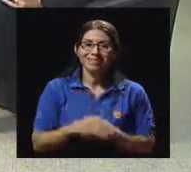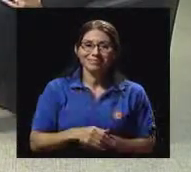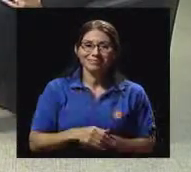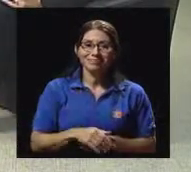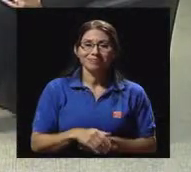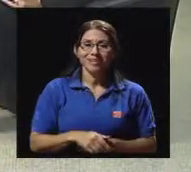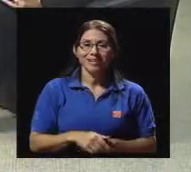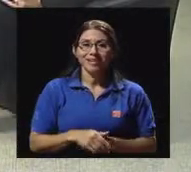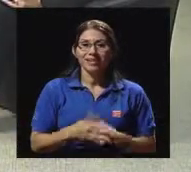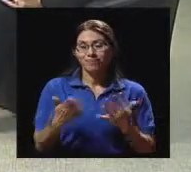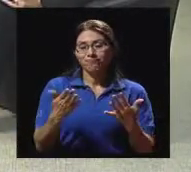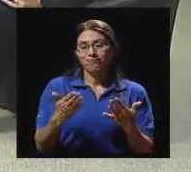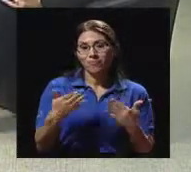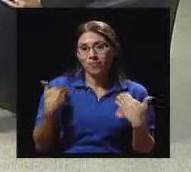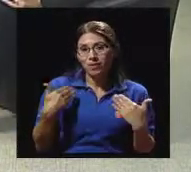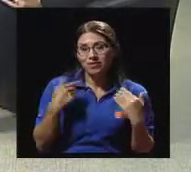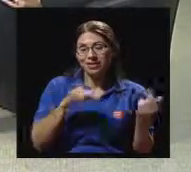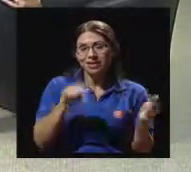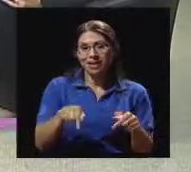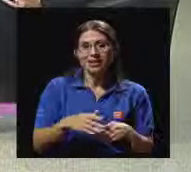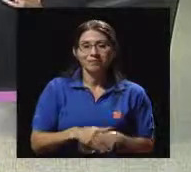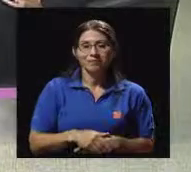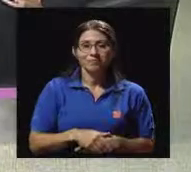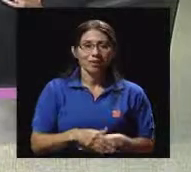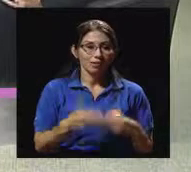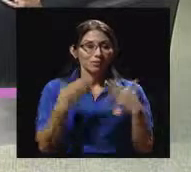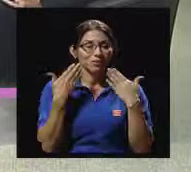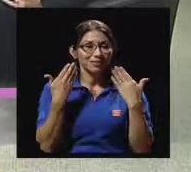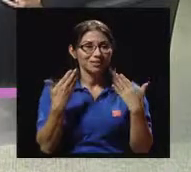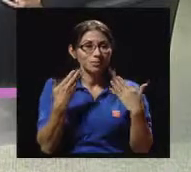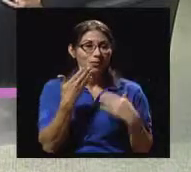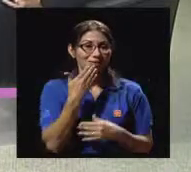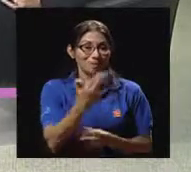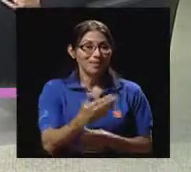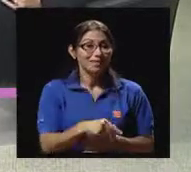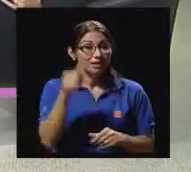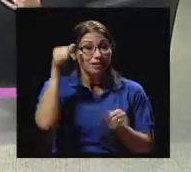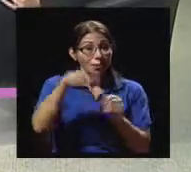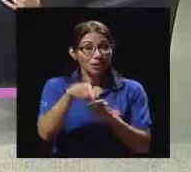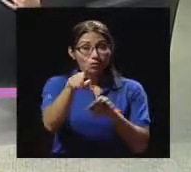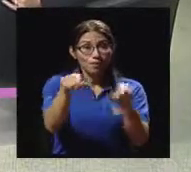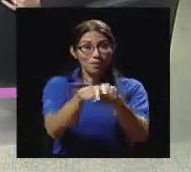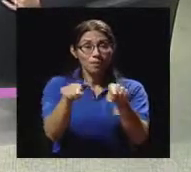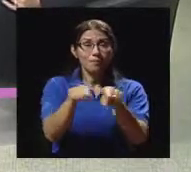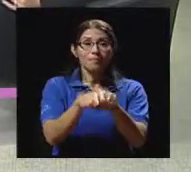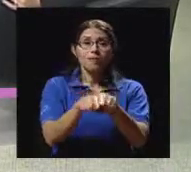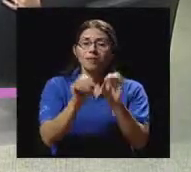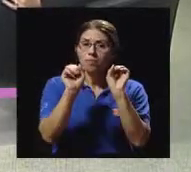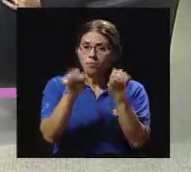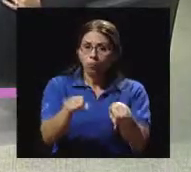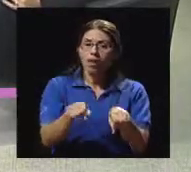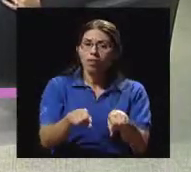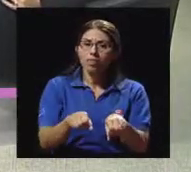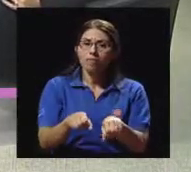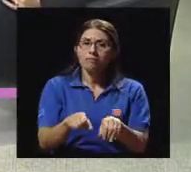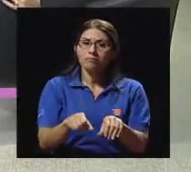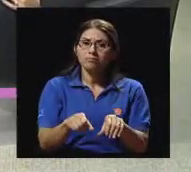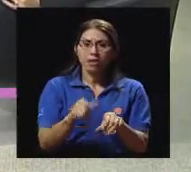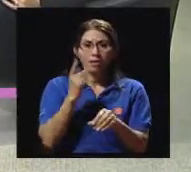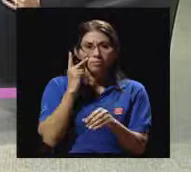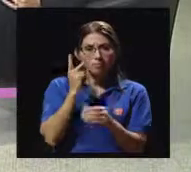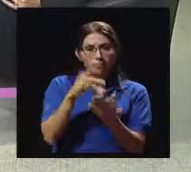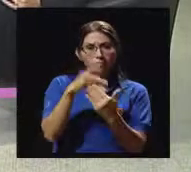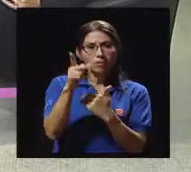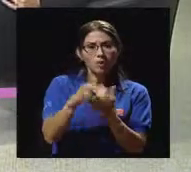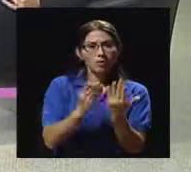ustedes. Fue un placer estar aquí. Muchísimas gracias. Muchísimas gracias. Y recuerde que usted también, amigo televidente, puede por supuesto que seguirnos en